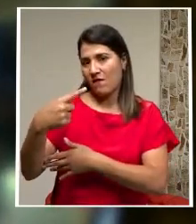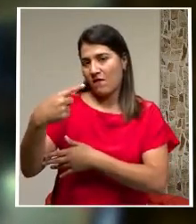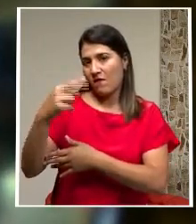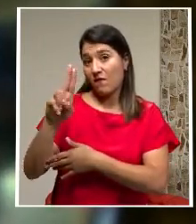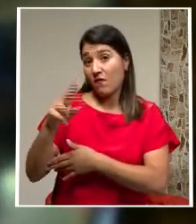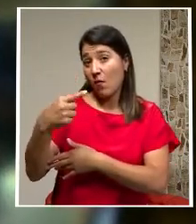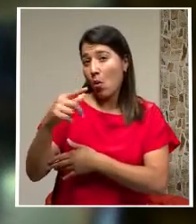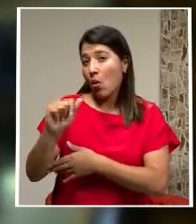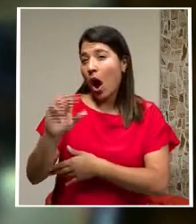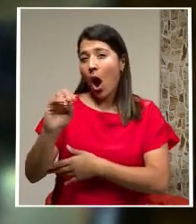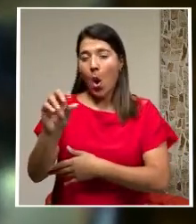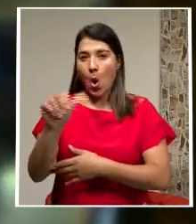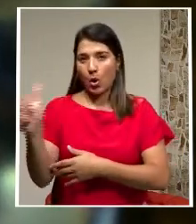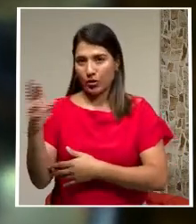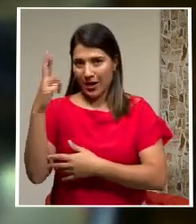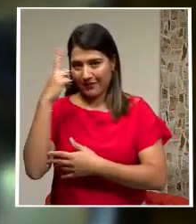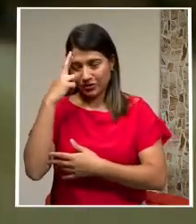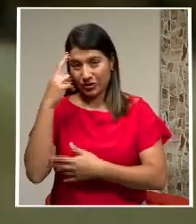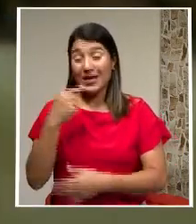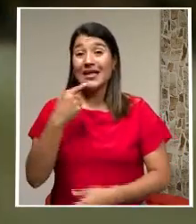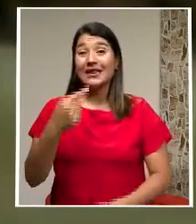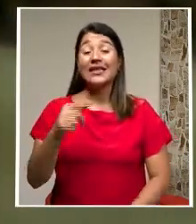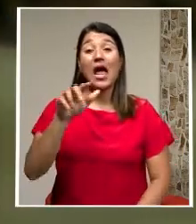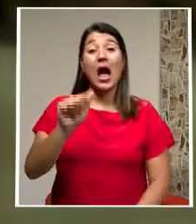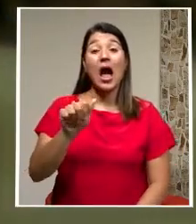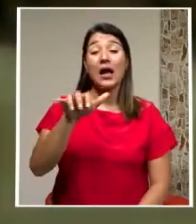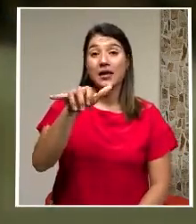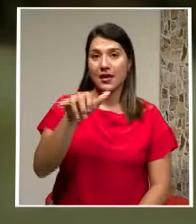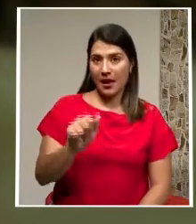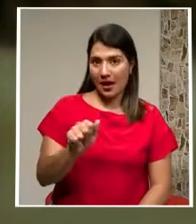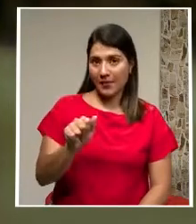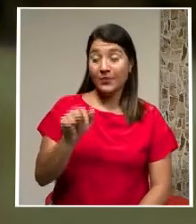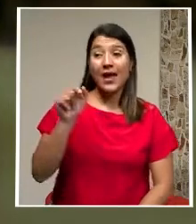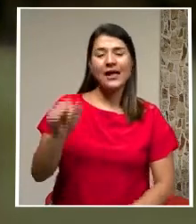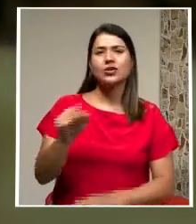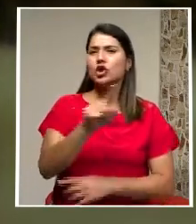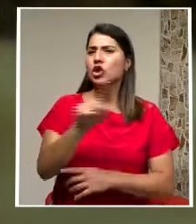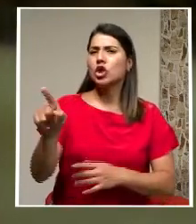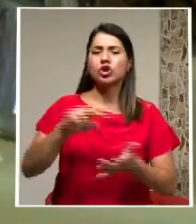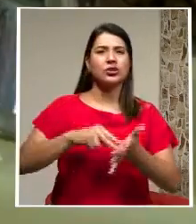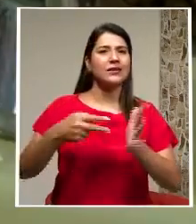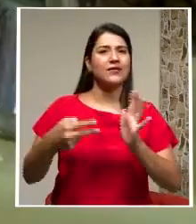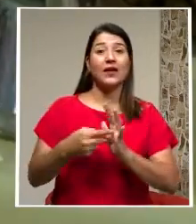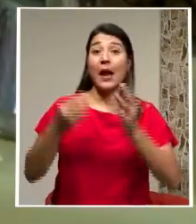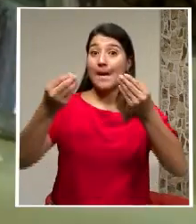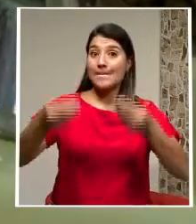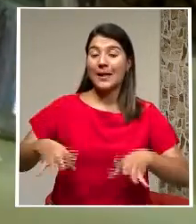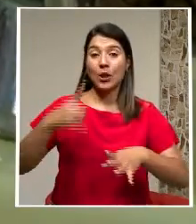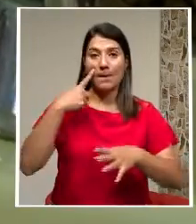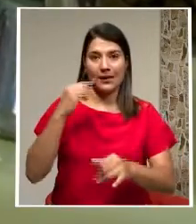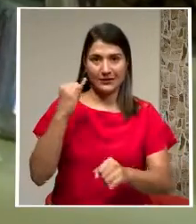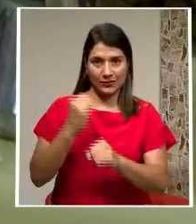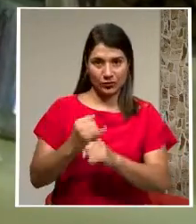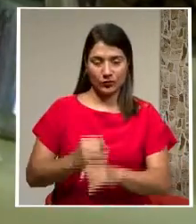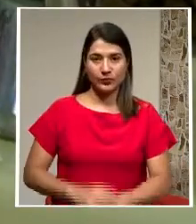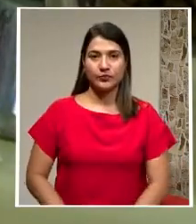Aclararon Que la aplicación De este transitorio No representará Pérdidas Para la institución